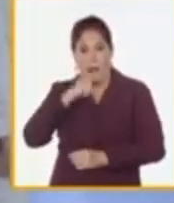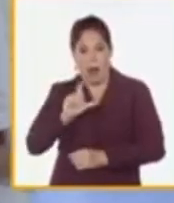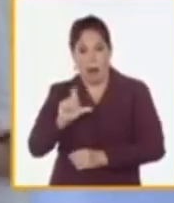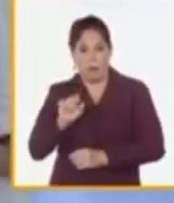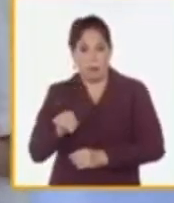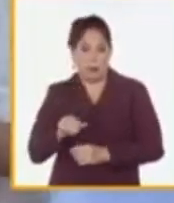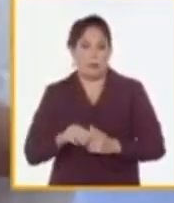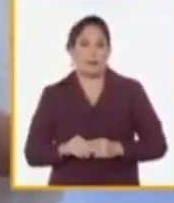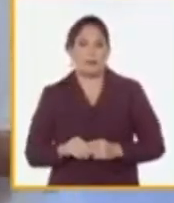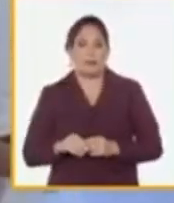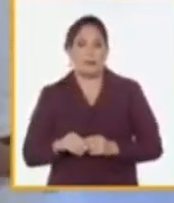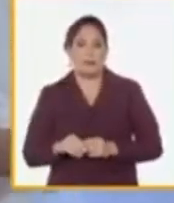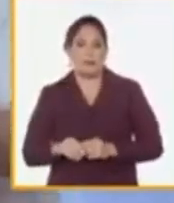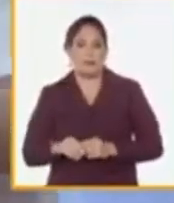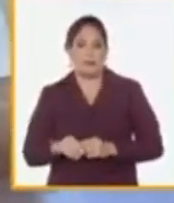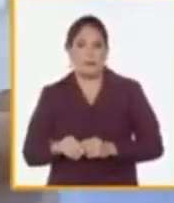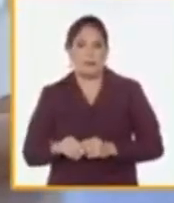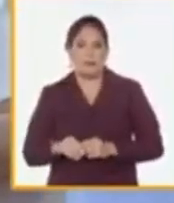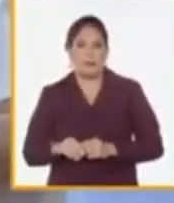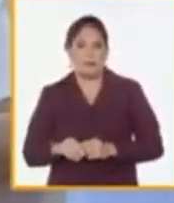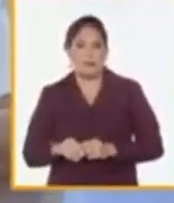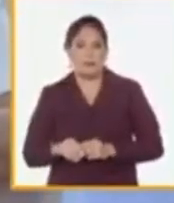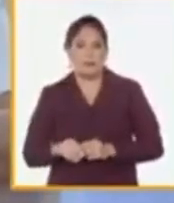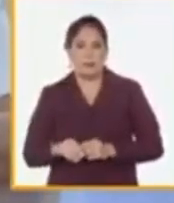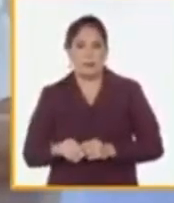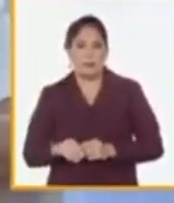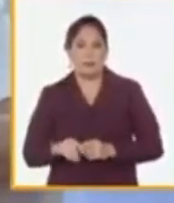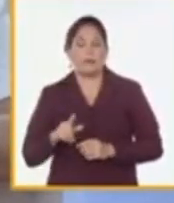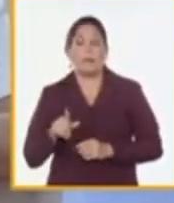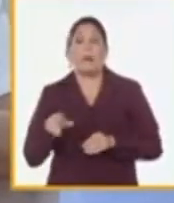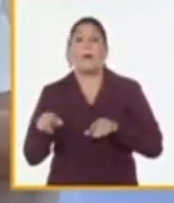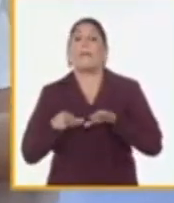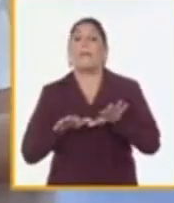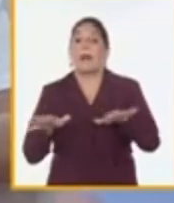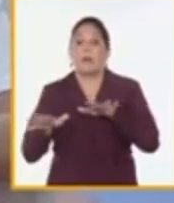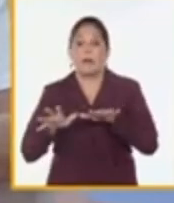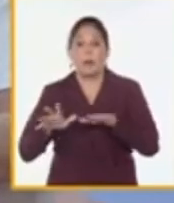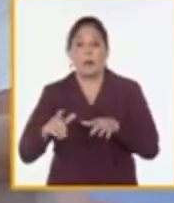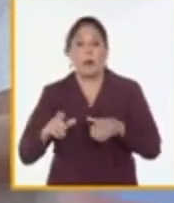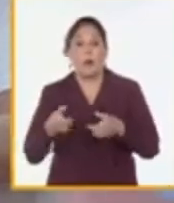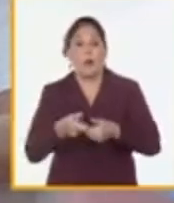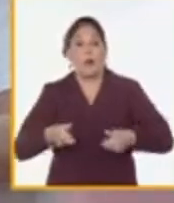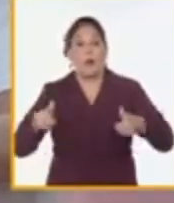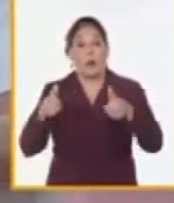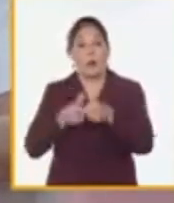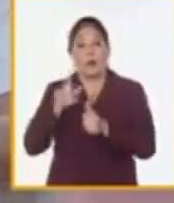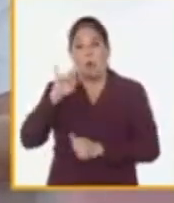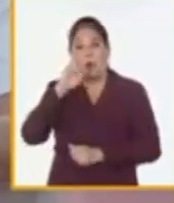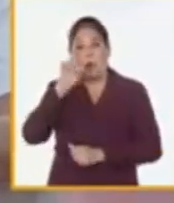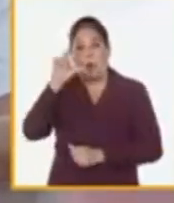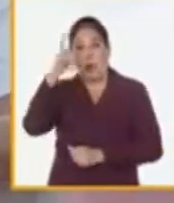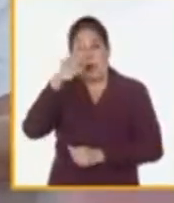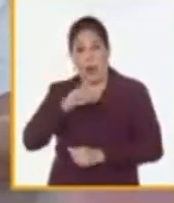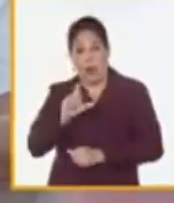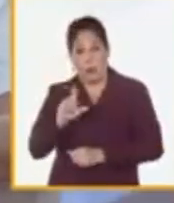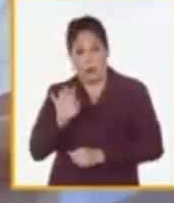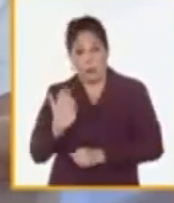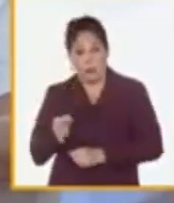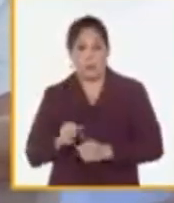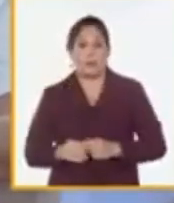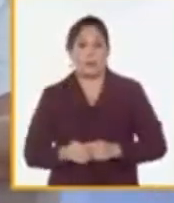este verano, justamente, que los preparativos del Congreso de la UNIAC, y hablando de la UNIAC,